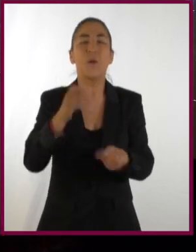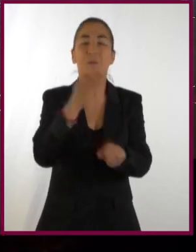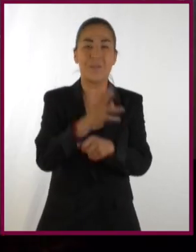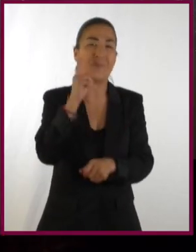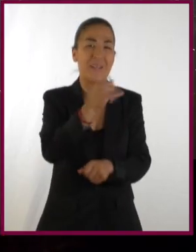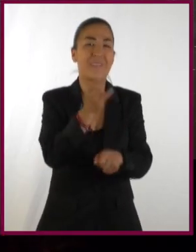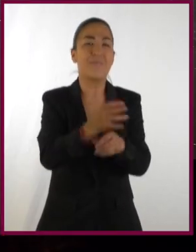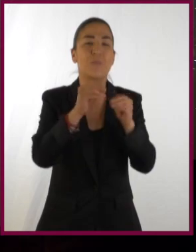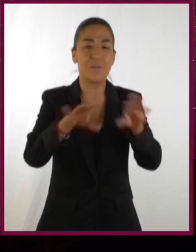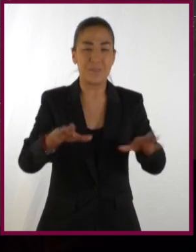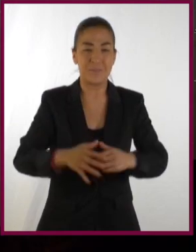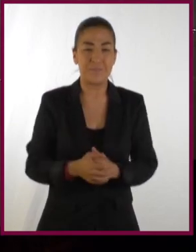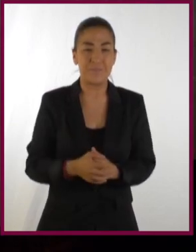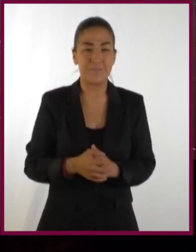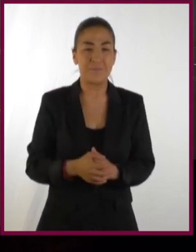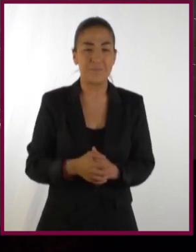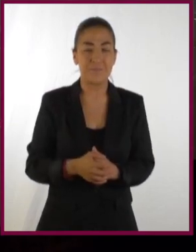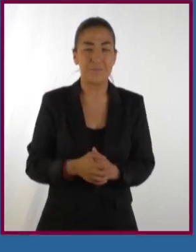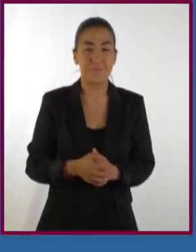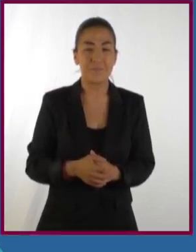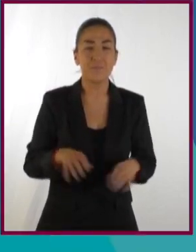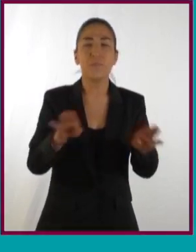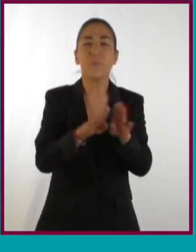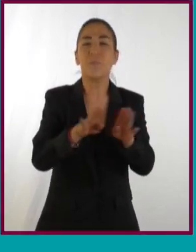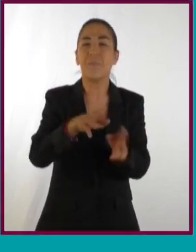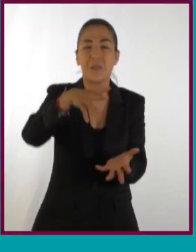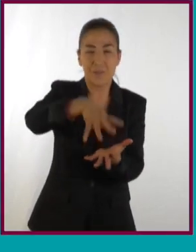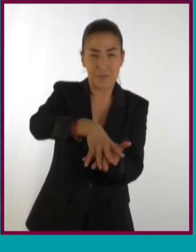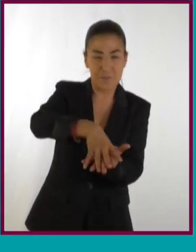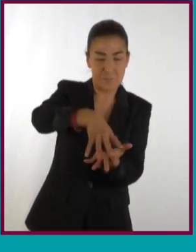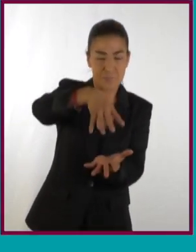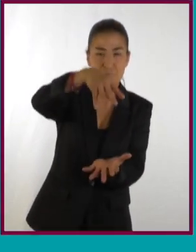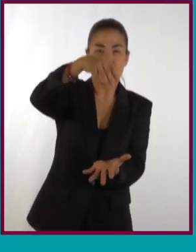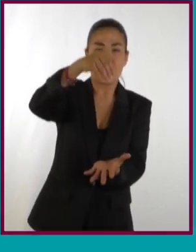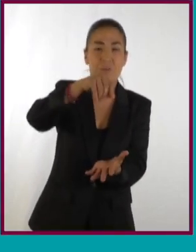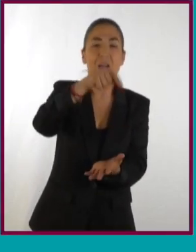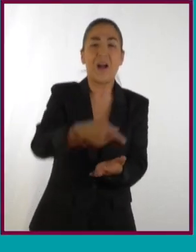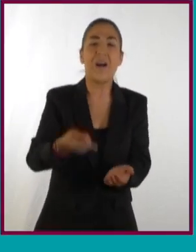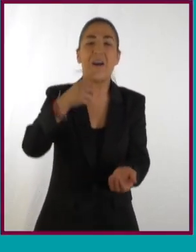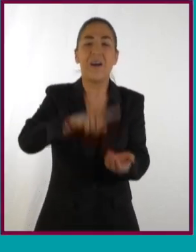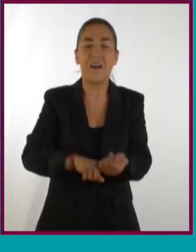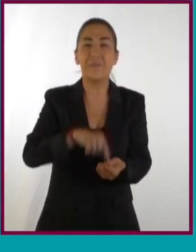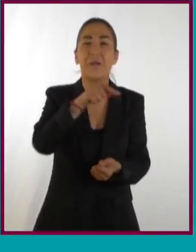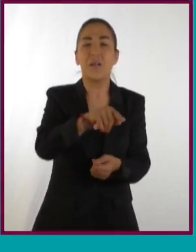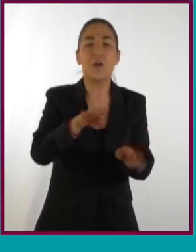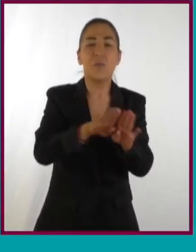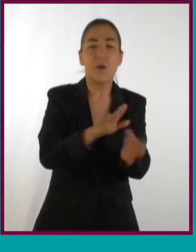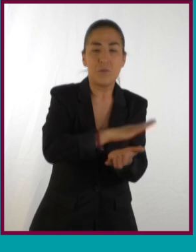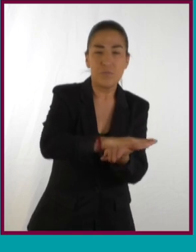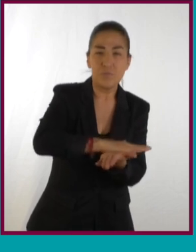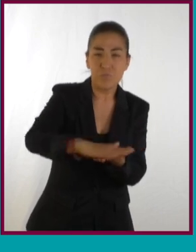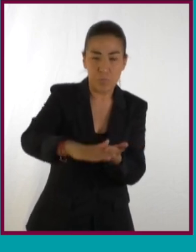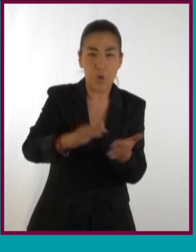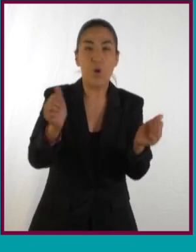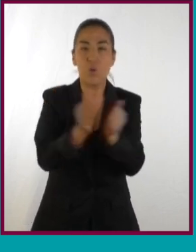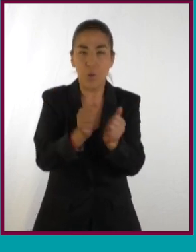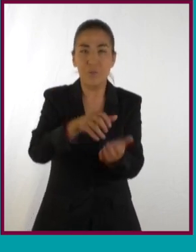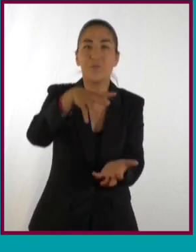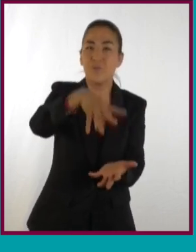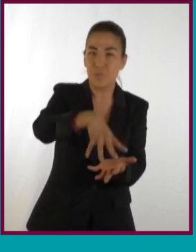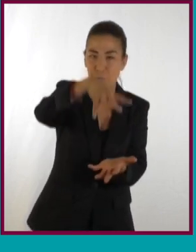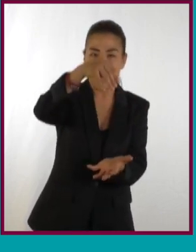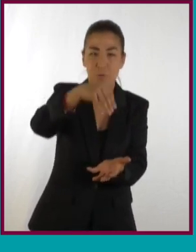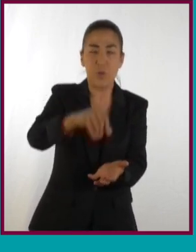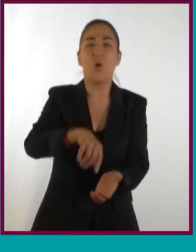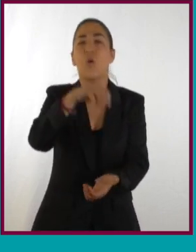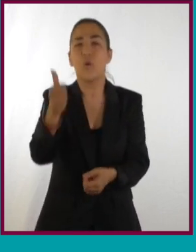algunas. Así es que mejor vamos a ver esta información. La elipse es una sección cónica, es decir, surge de la intersección de un